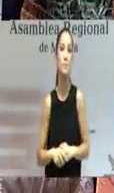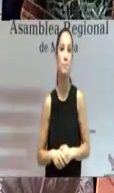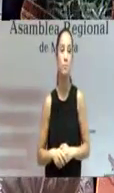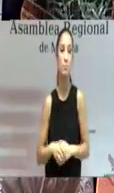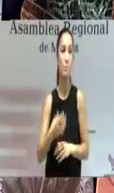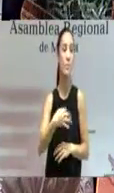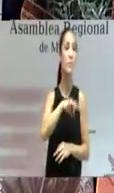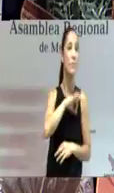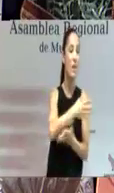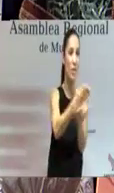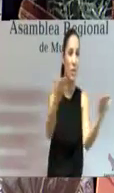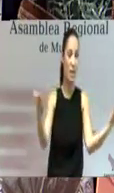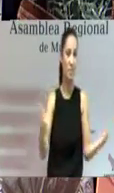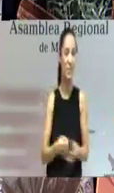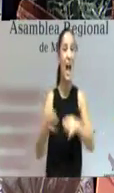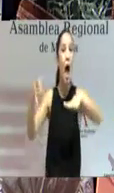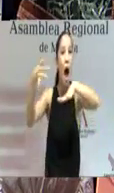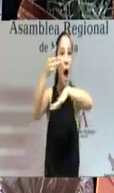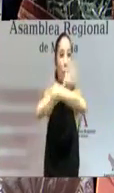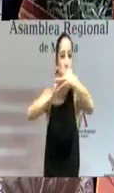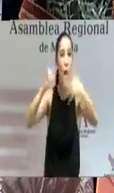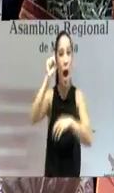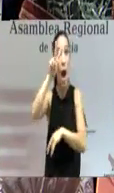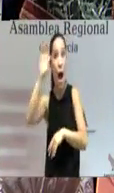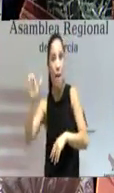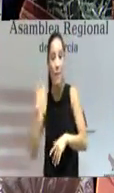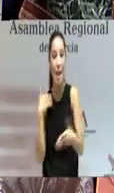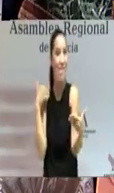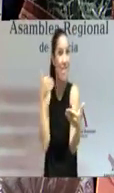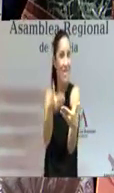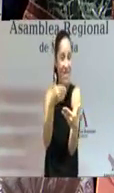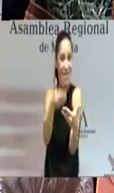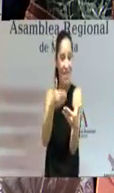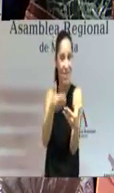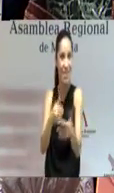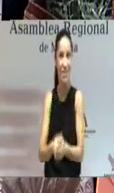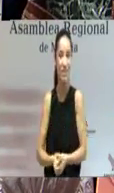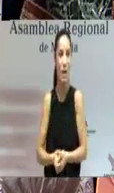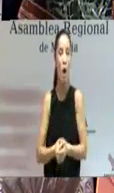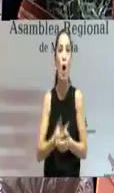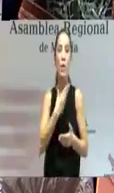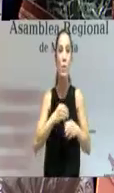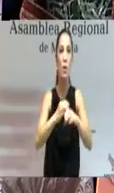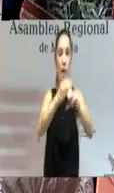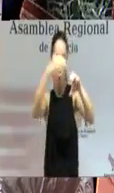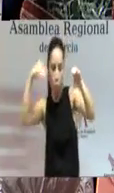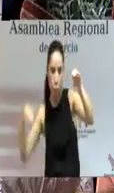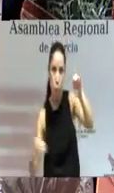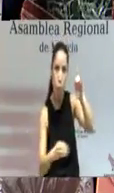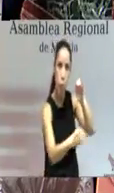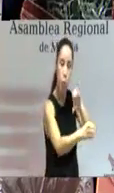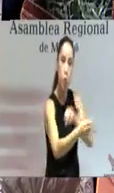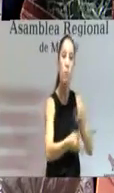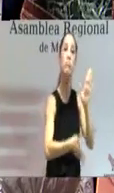Señorías, AVE está más cerca que nunca y lo saben y llegará soterrado a la ciudad de Murcia gracias a los compromisos